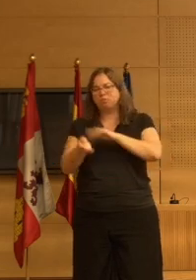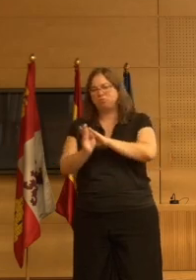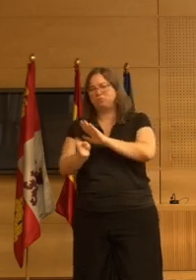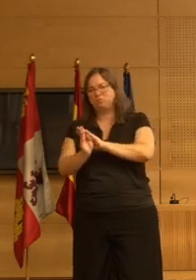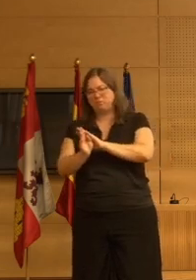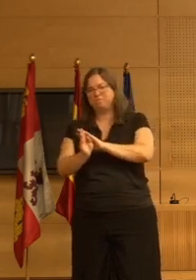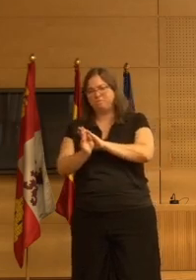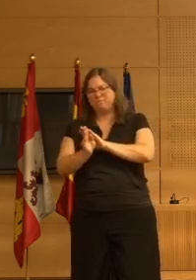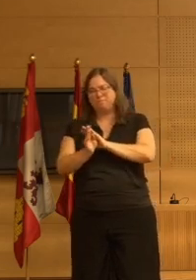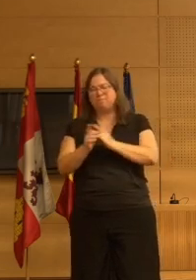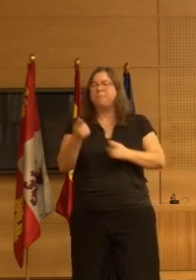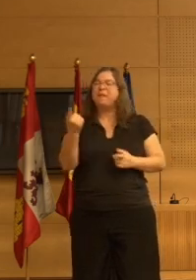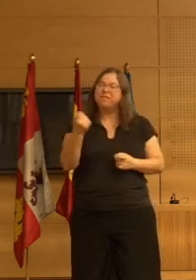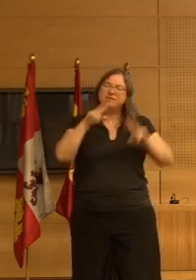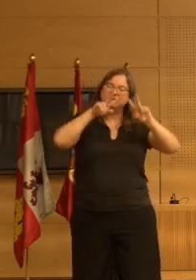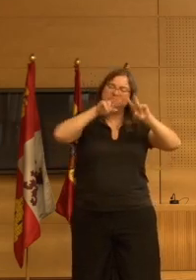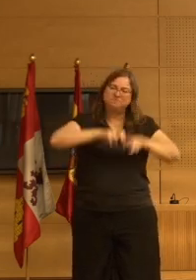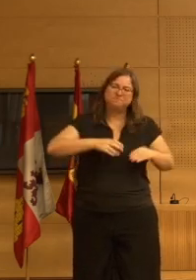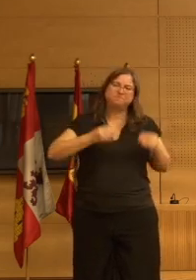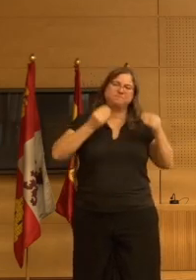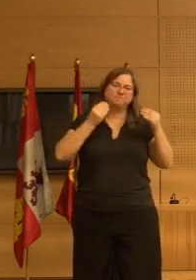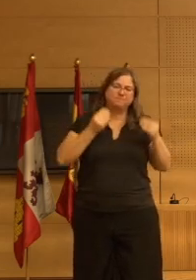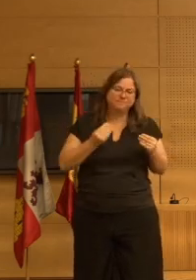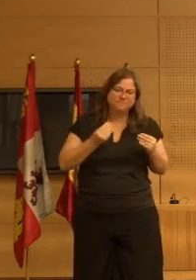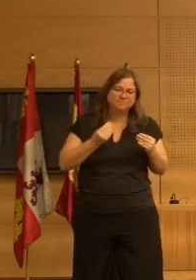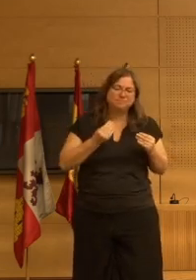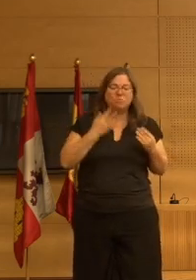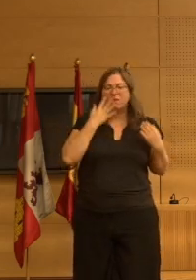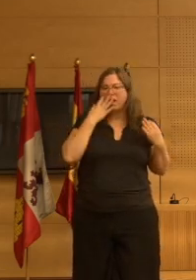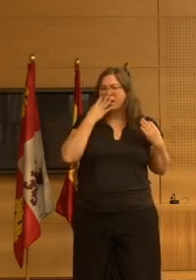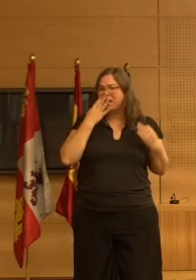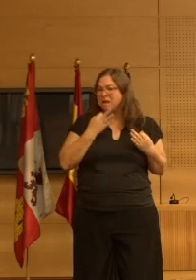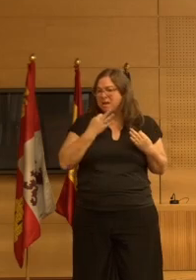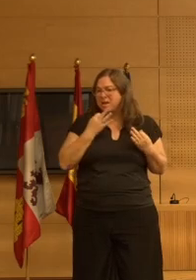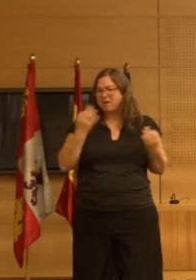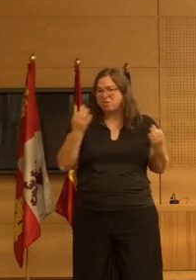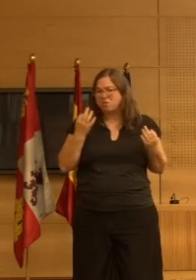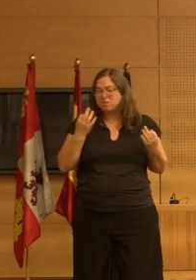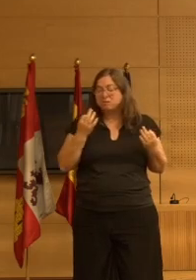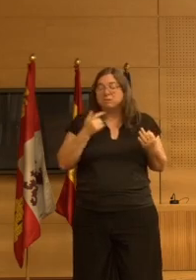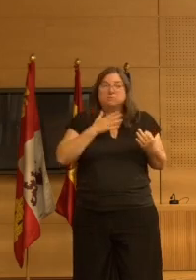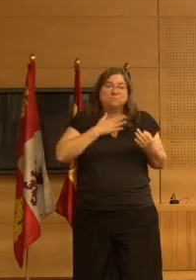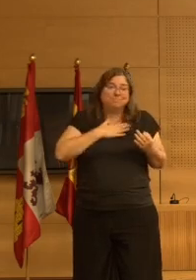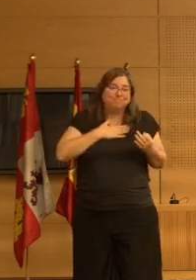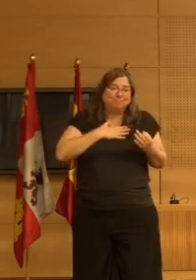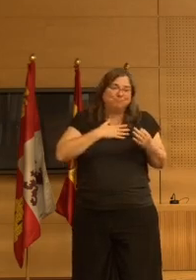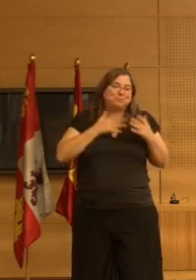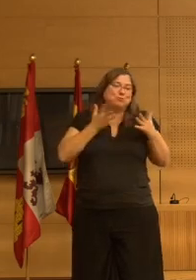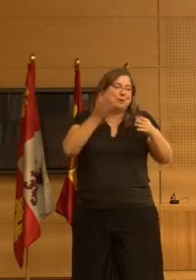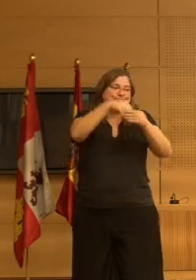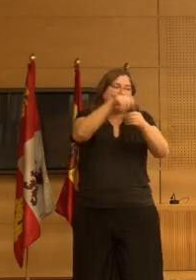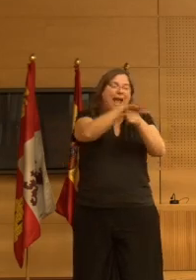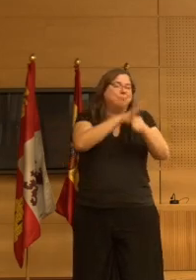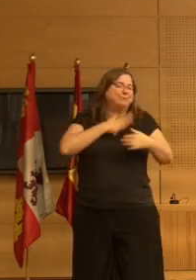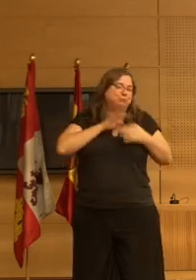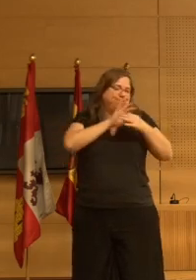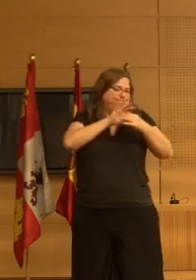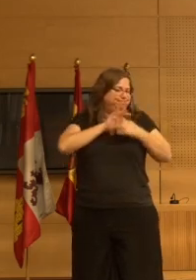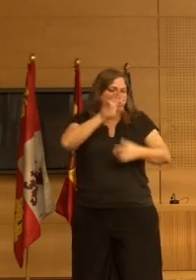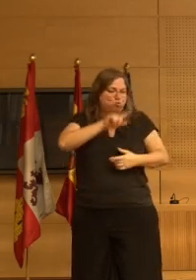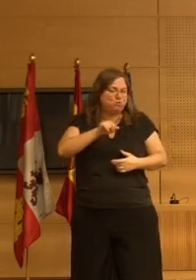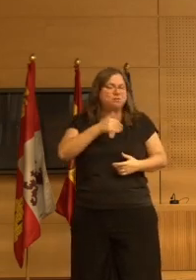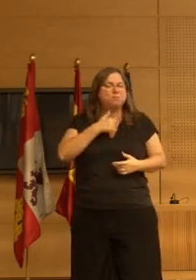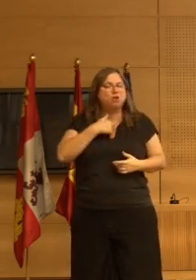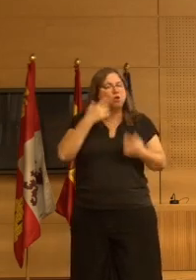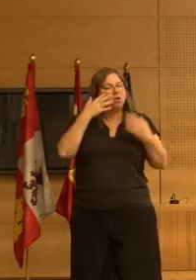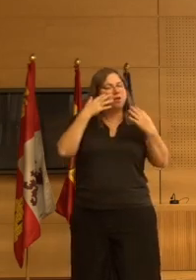y está claro que habría que indagar y yo creo aunque yo veo este mundo desde fuera y no es no es mi área de investigación